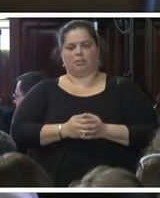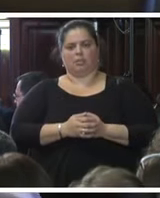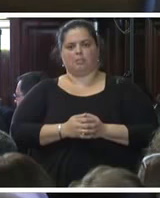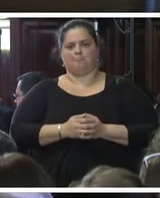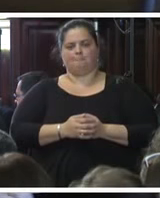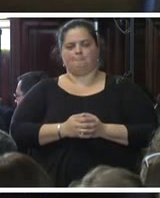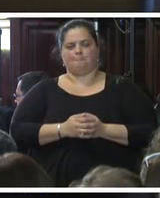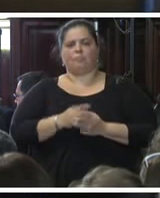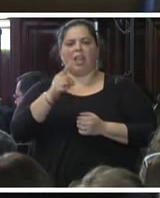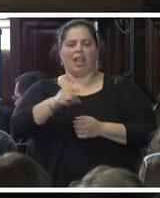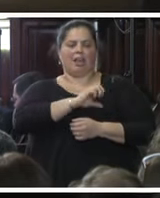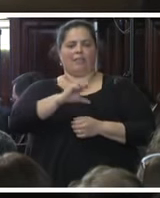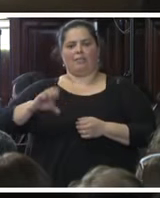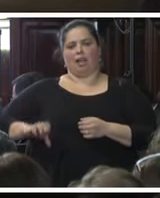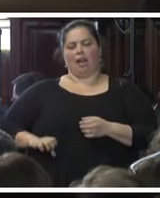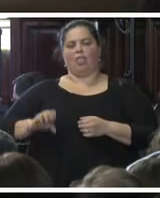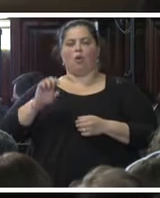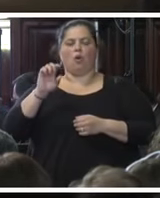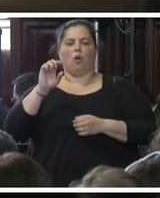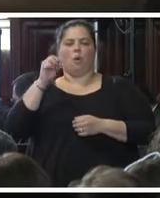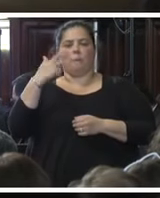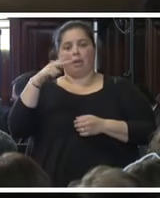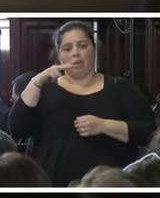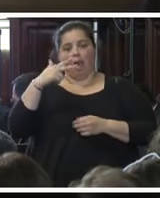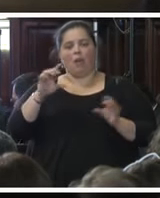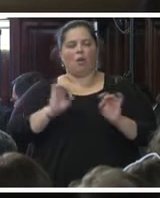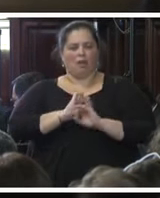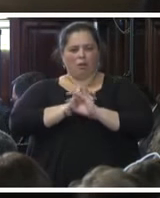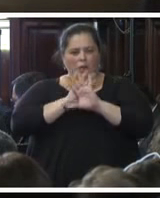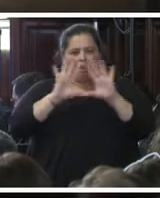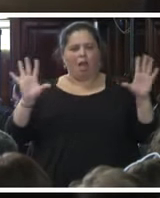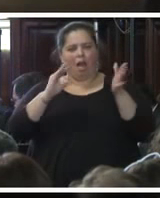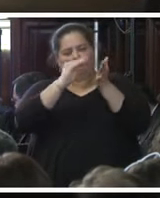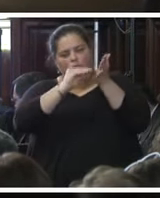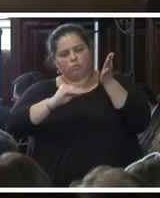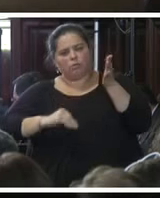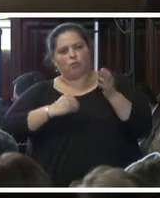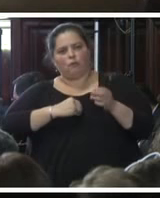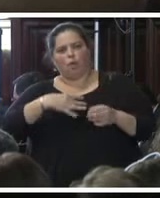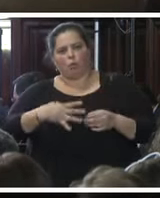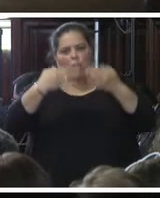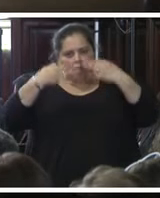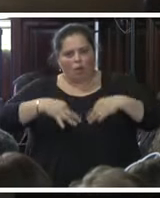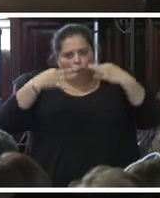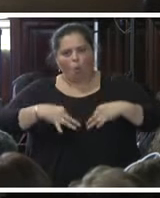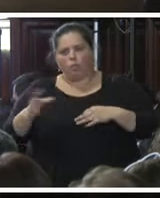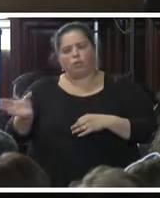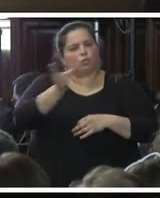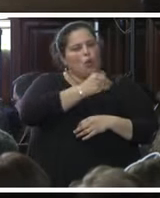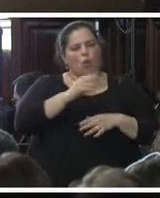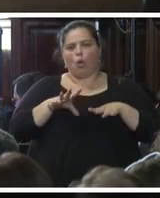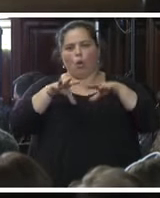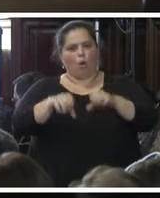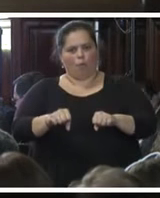El Estado mexicano ha dejado clara constancia de su voluntad de cumplir todos los compromisos